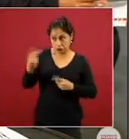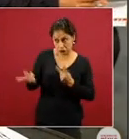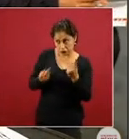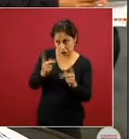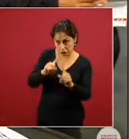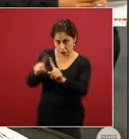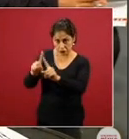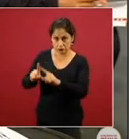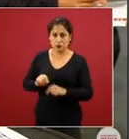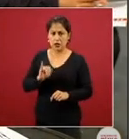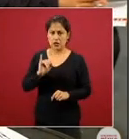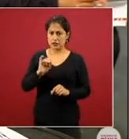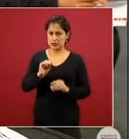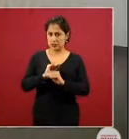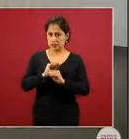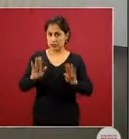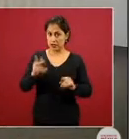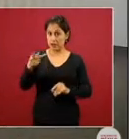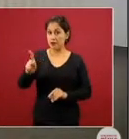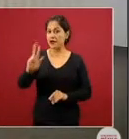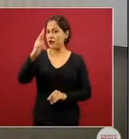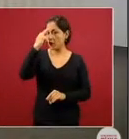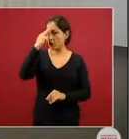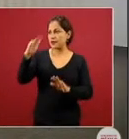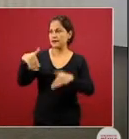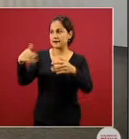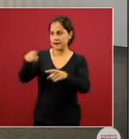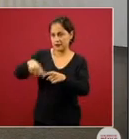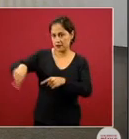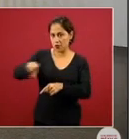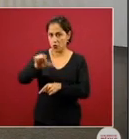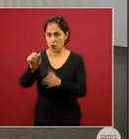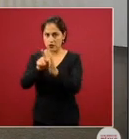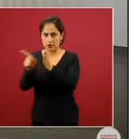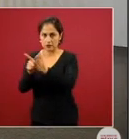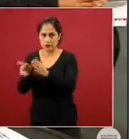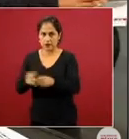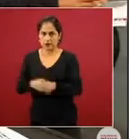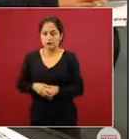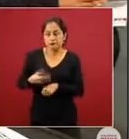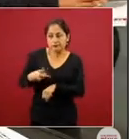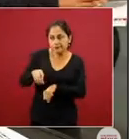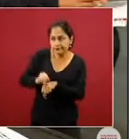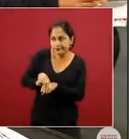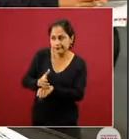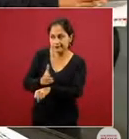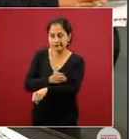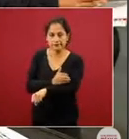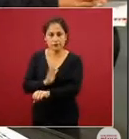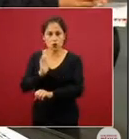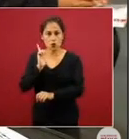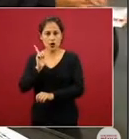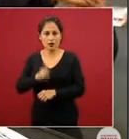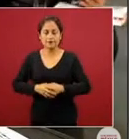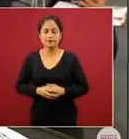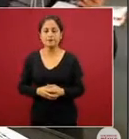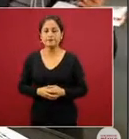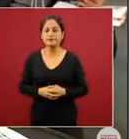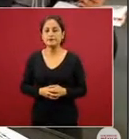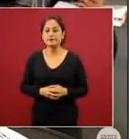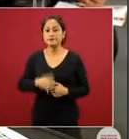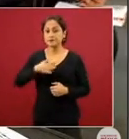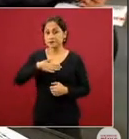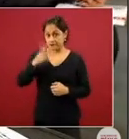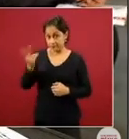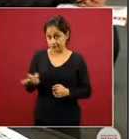y espero la comprensión de mis compañeros mi primer pregunta